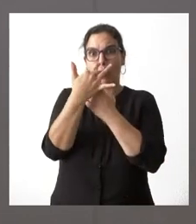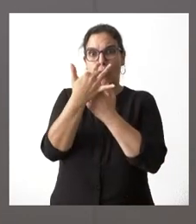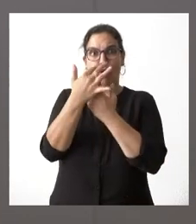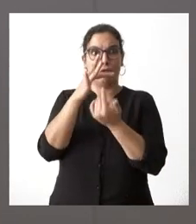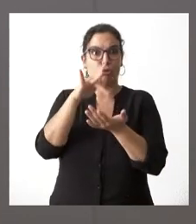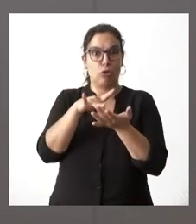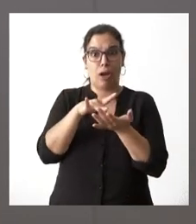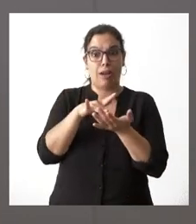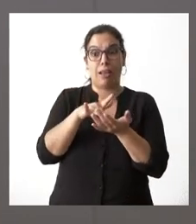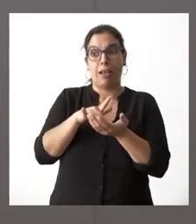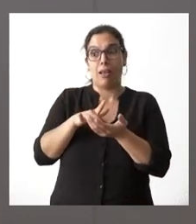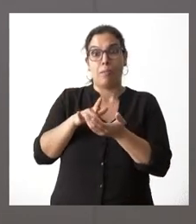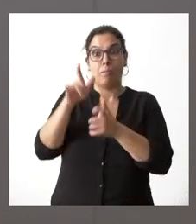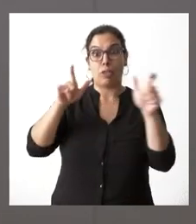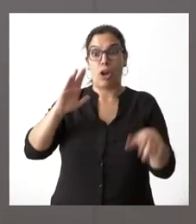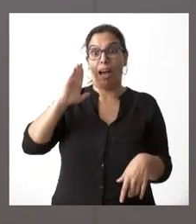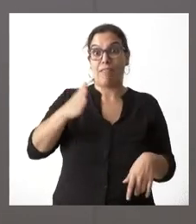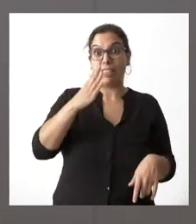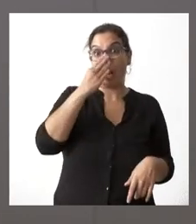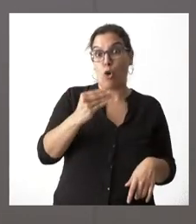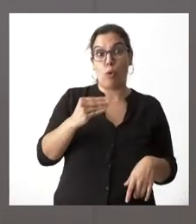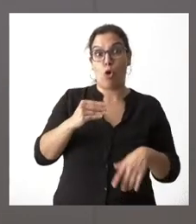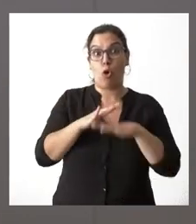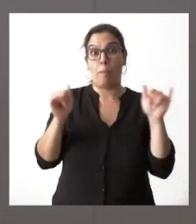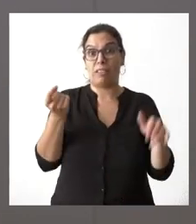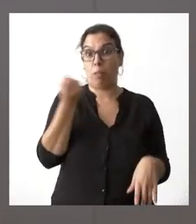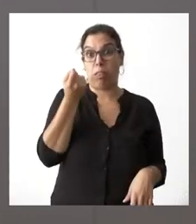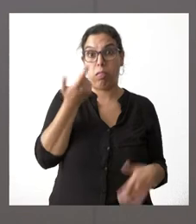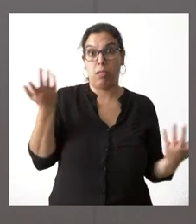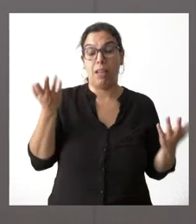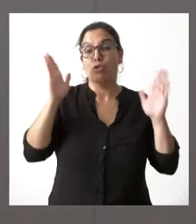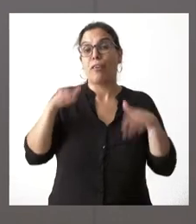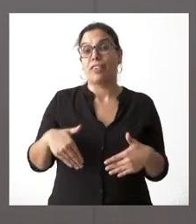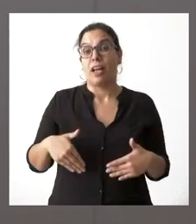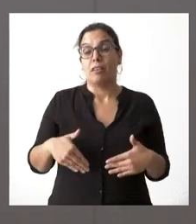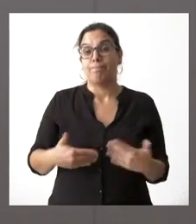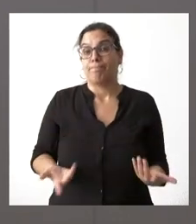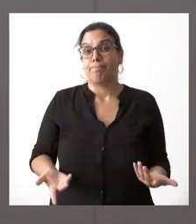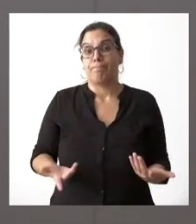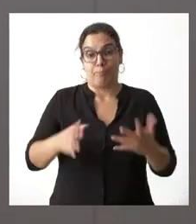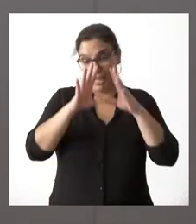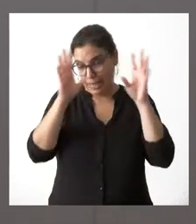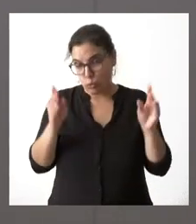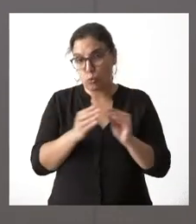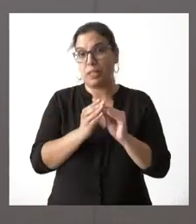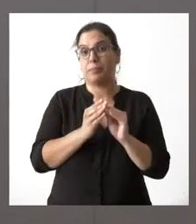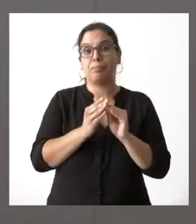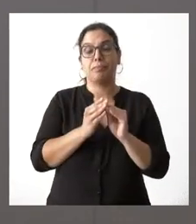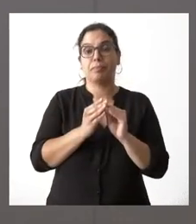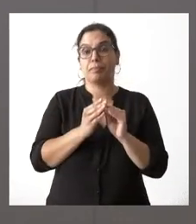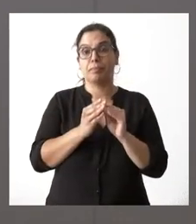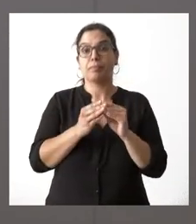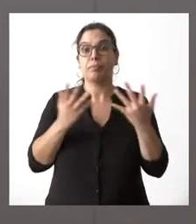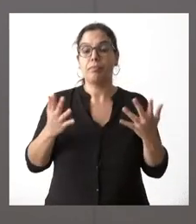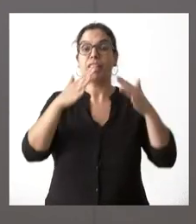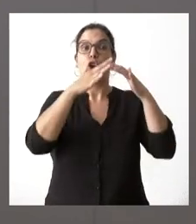de compensación de esos daños por parte del gobierno por tanto al final de todo ello y como resumen a lo que le he dicho las